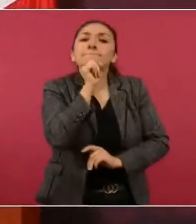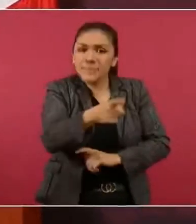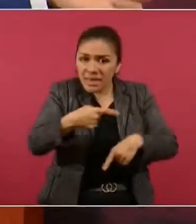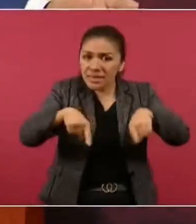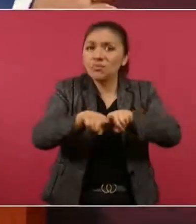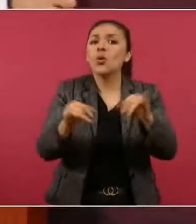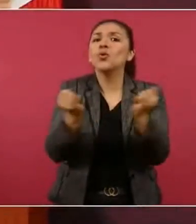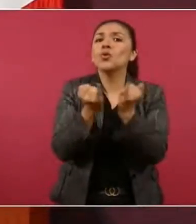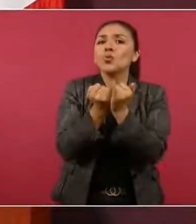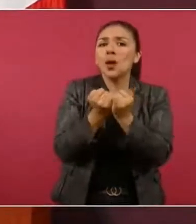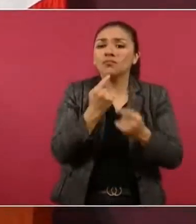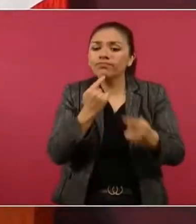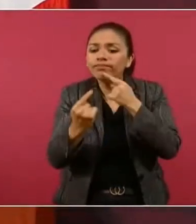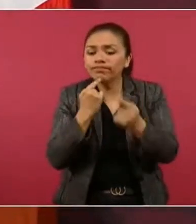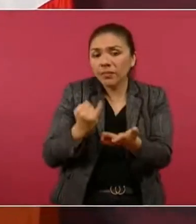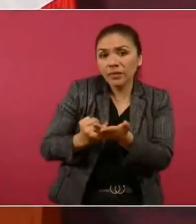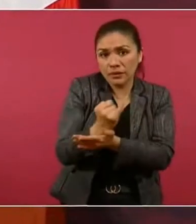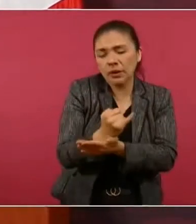No aumenta la gasolina.